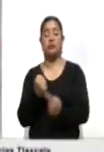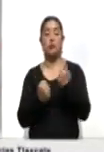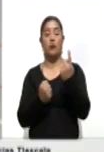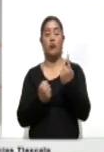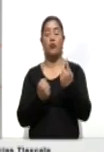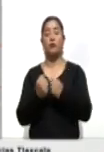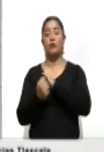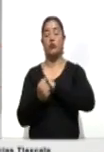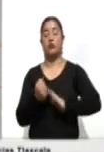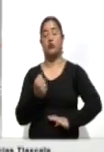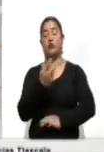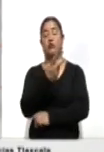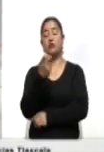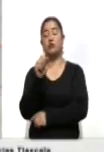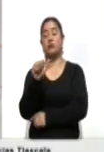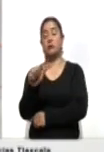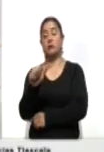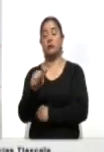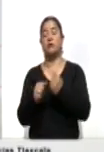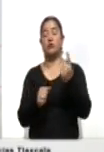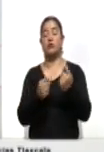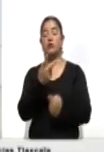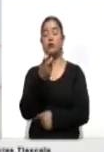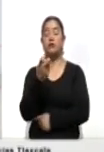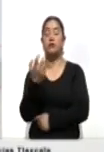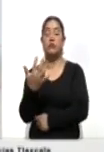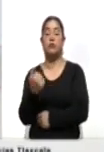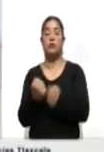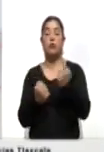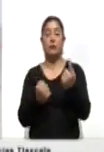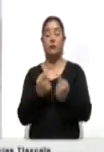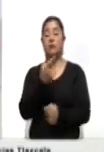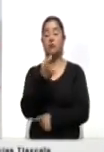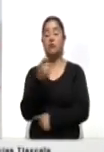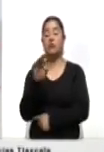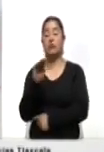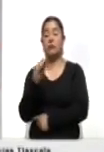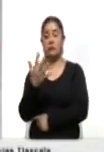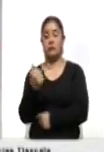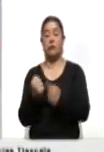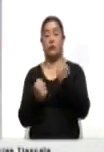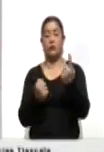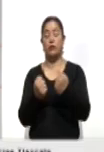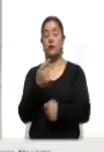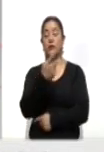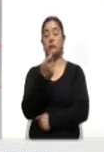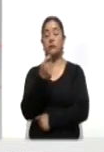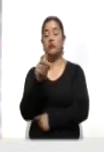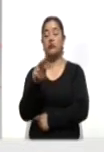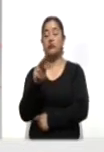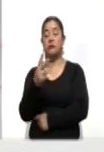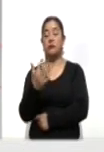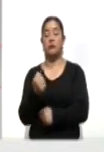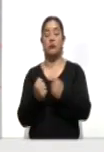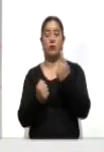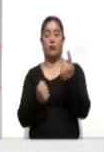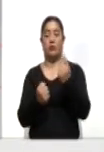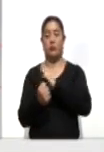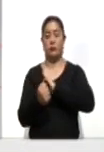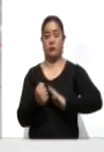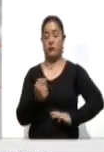216, Nativitas 205, Amahac 195, Xicot 585, Tlaltelulco